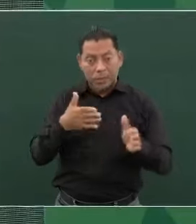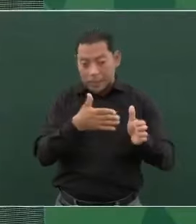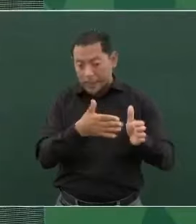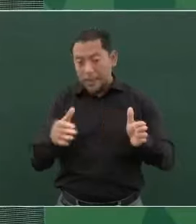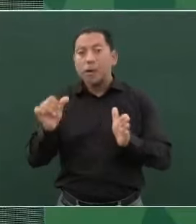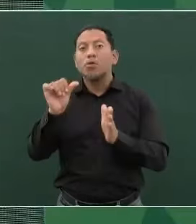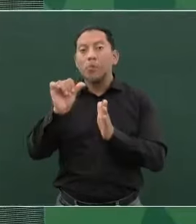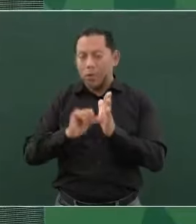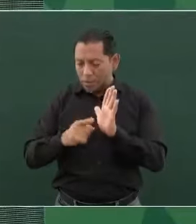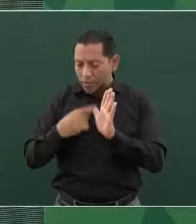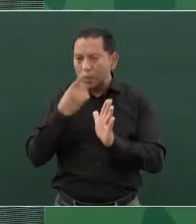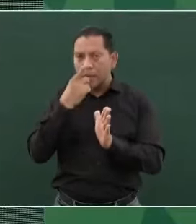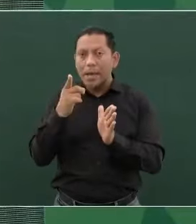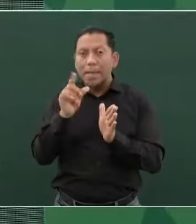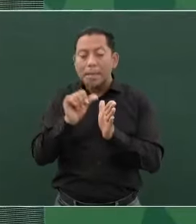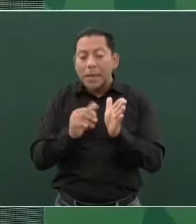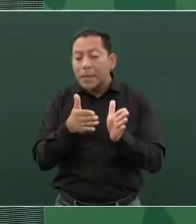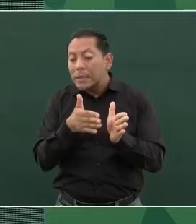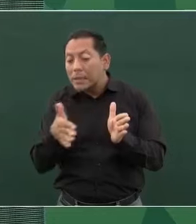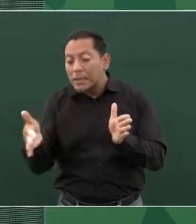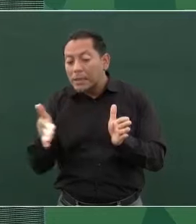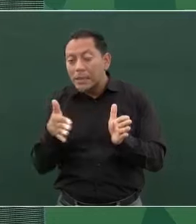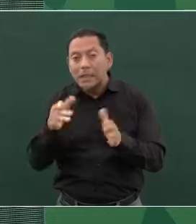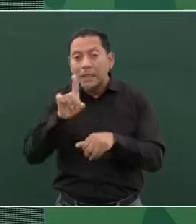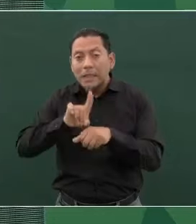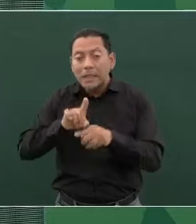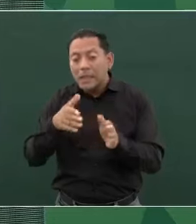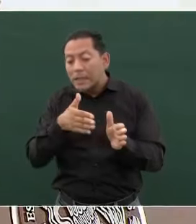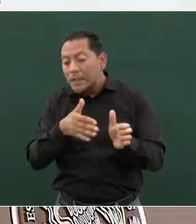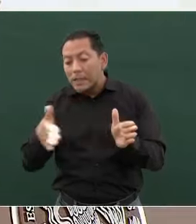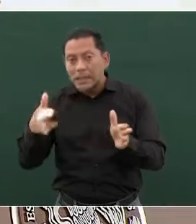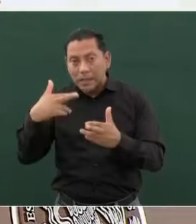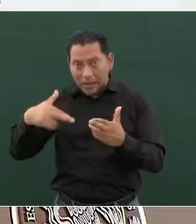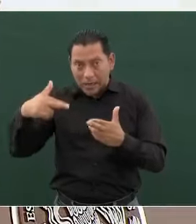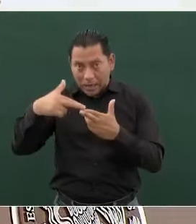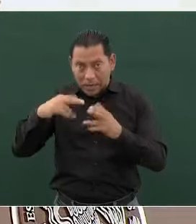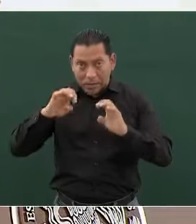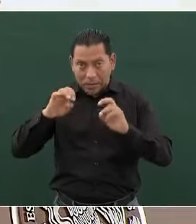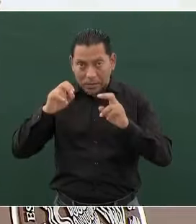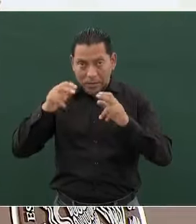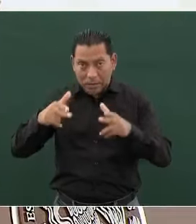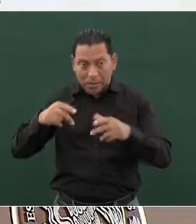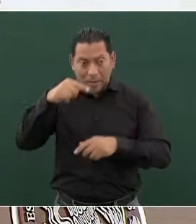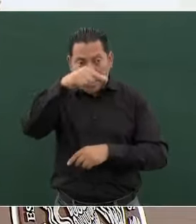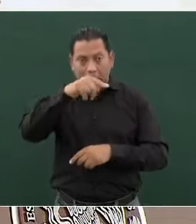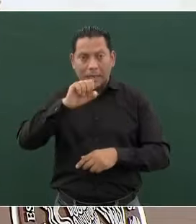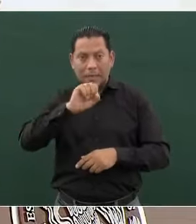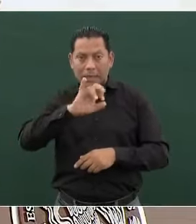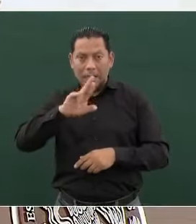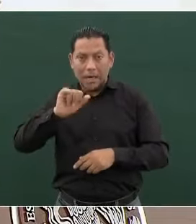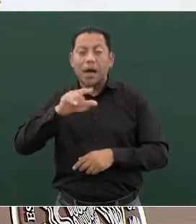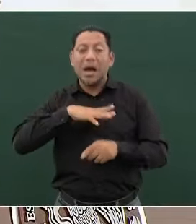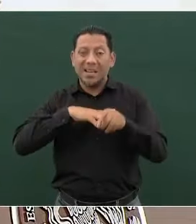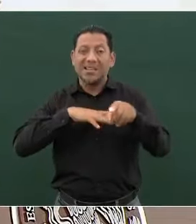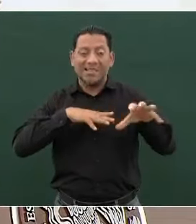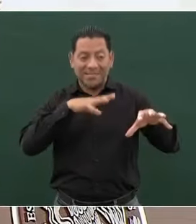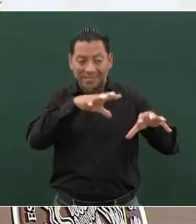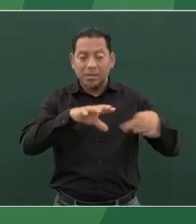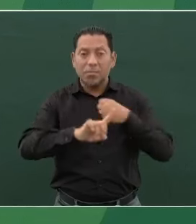meses y en los últimos días en esa región de Chiapas, de la Sierra, ahí tenemos problemas